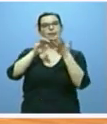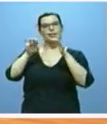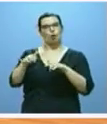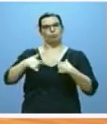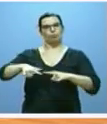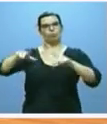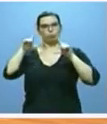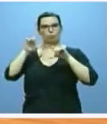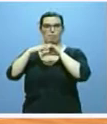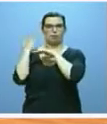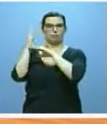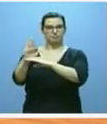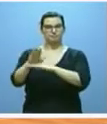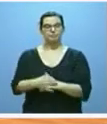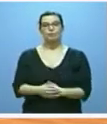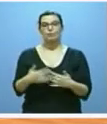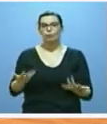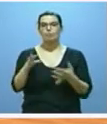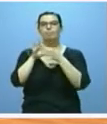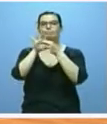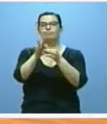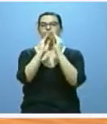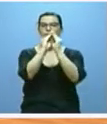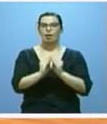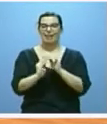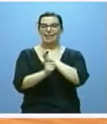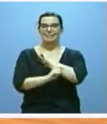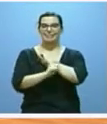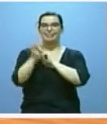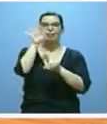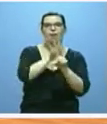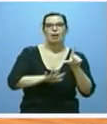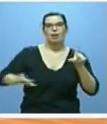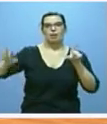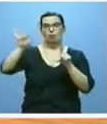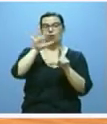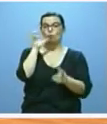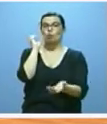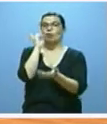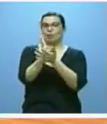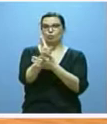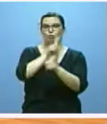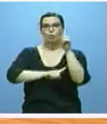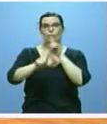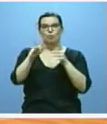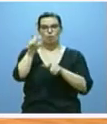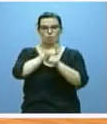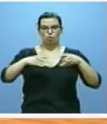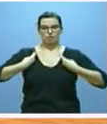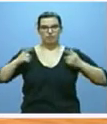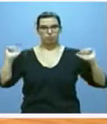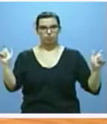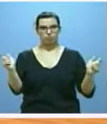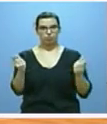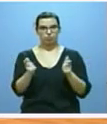protagonismo esencial, fue el referido a la elaboración de una estrategia nacional frente al reto demográfico. Un acuerdo que